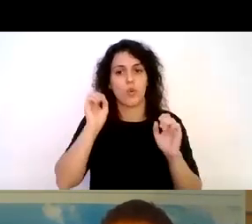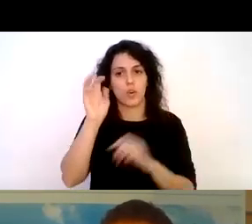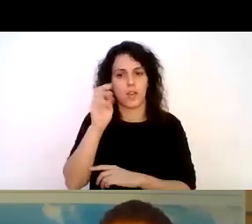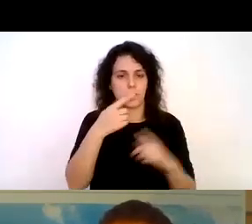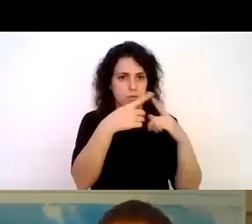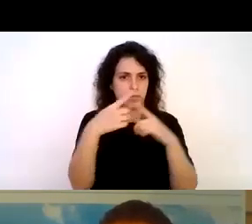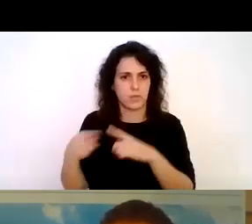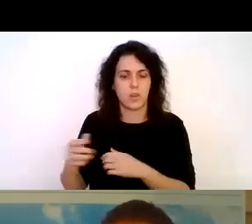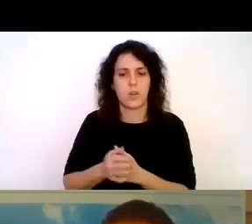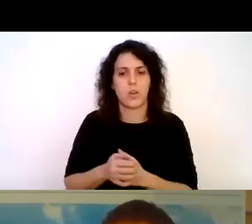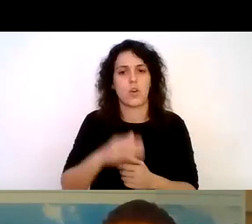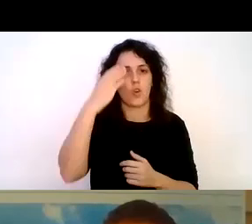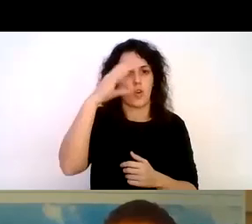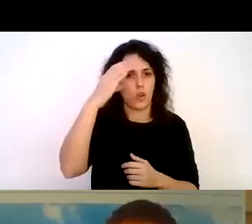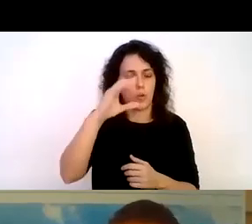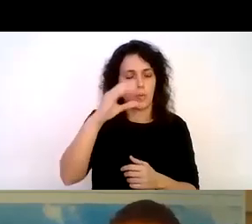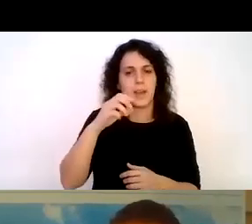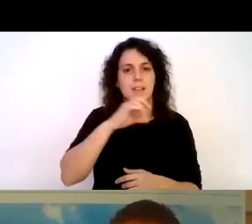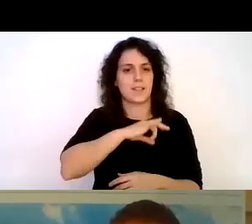Chile México Argentina